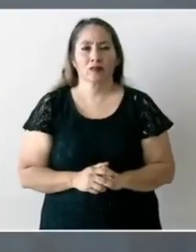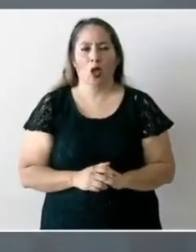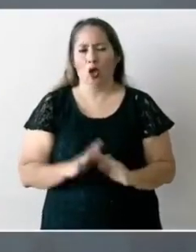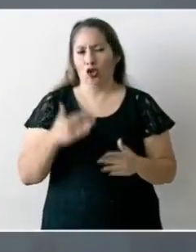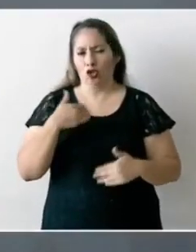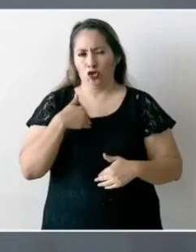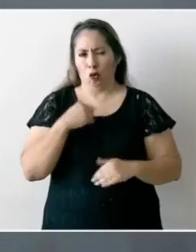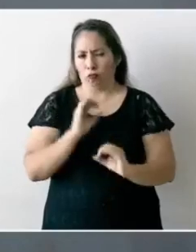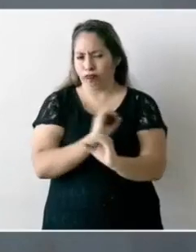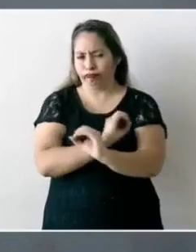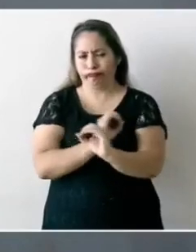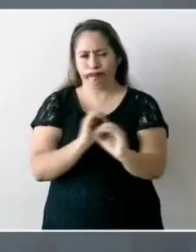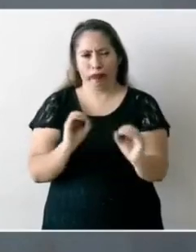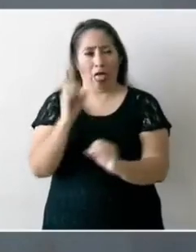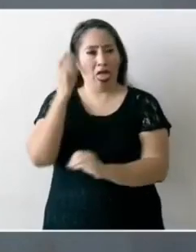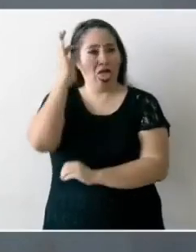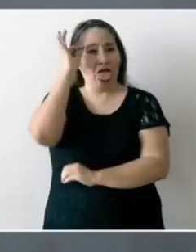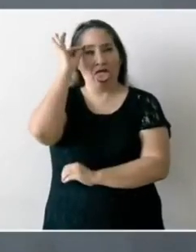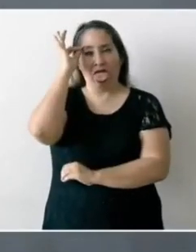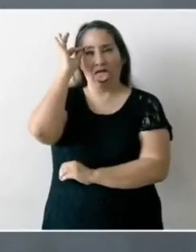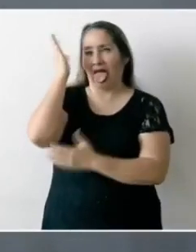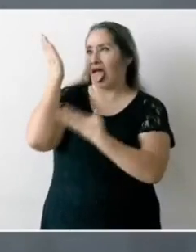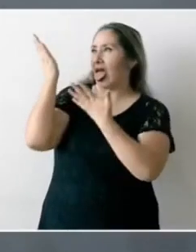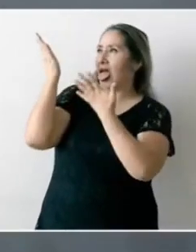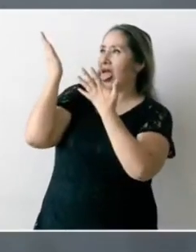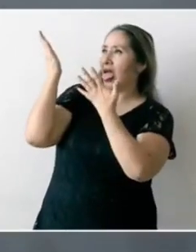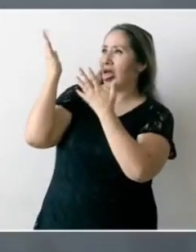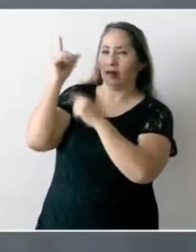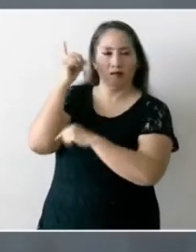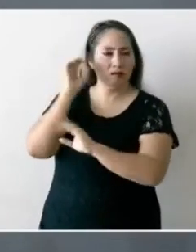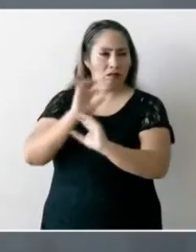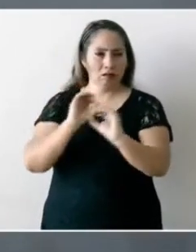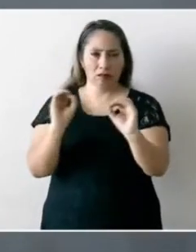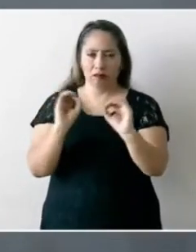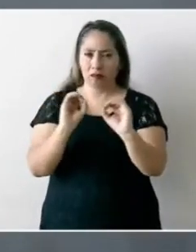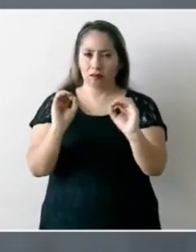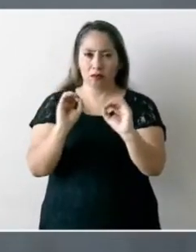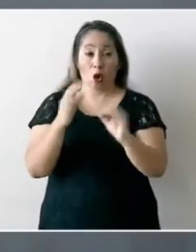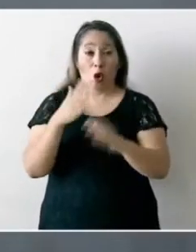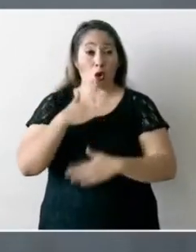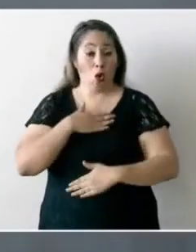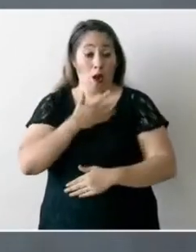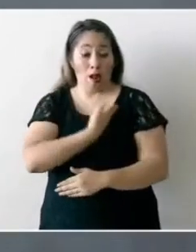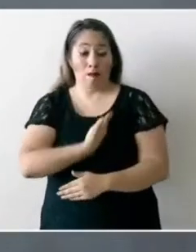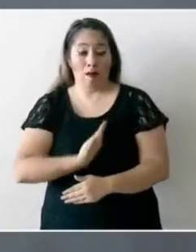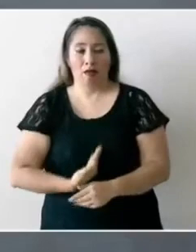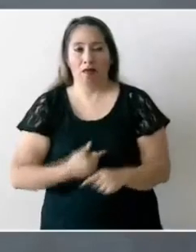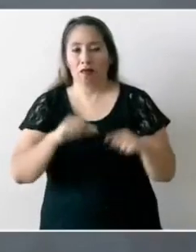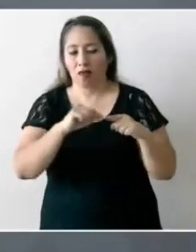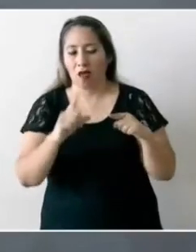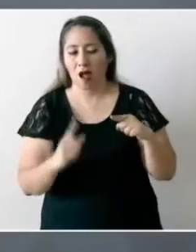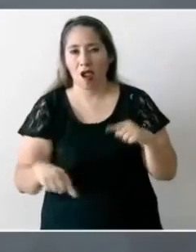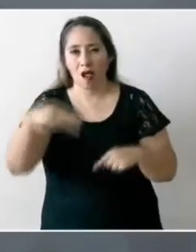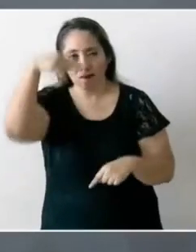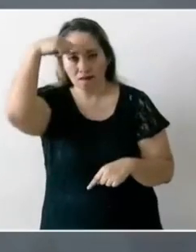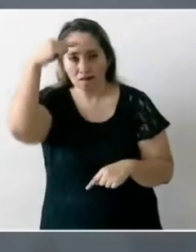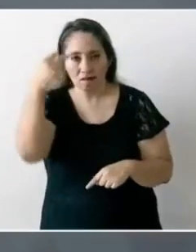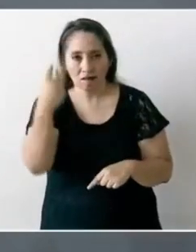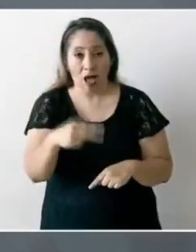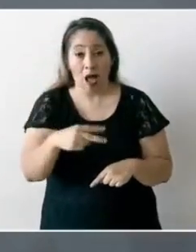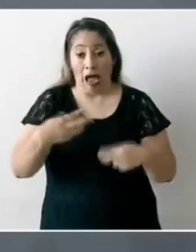de potentados. Soy presidente de México. Represento